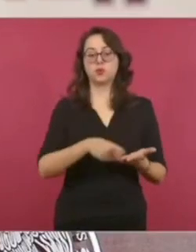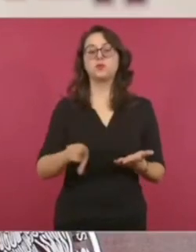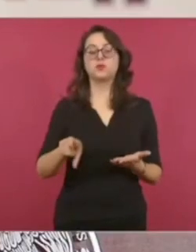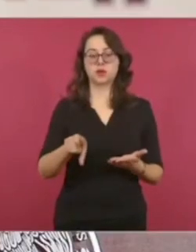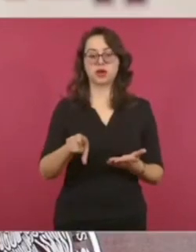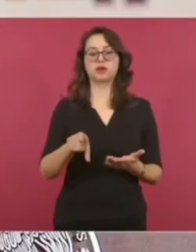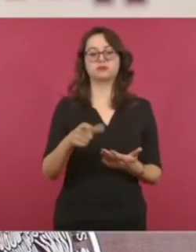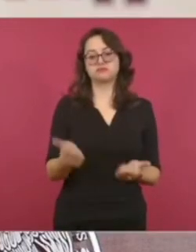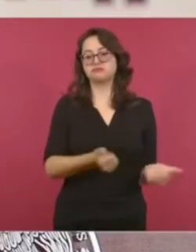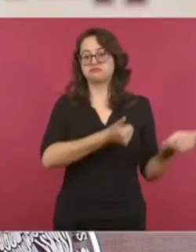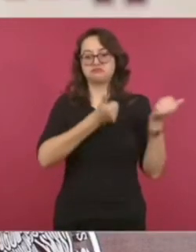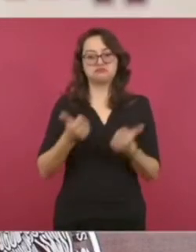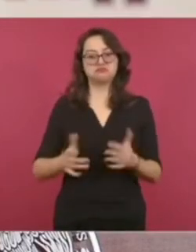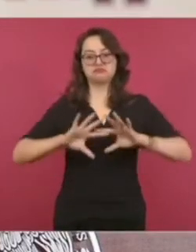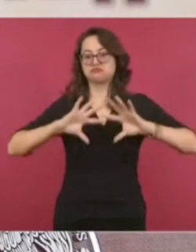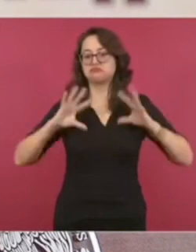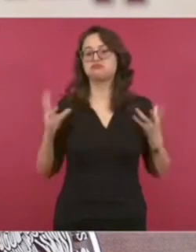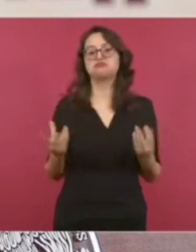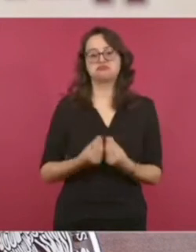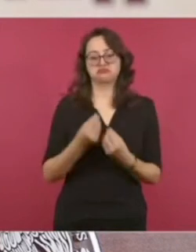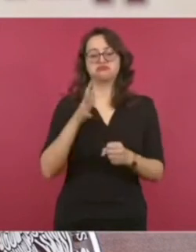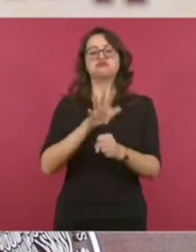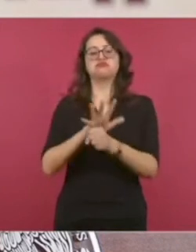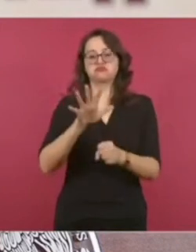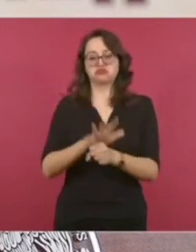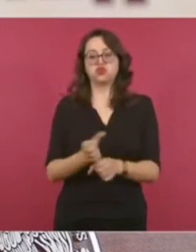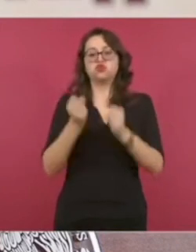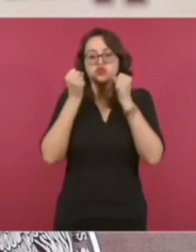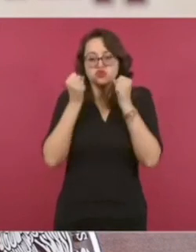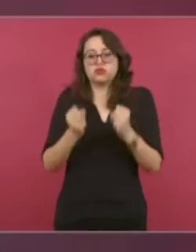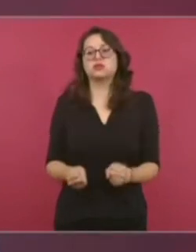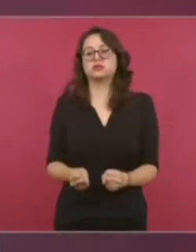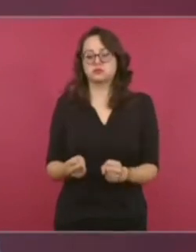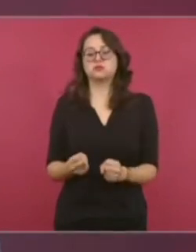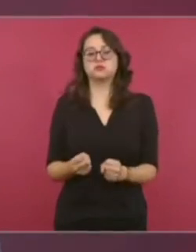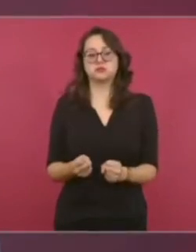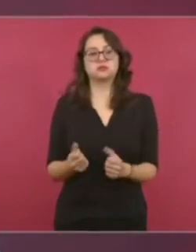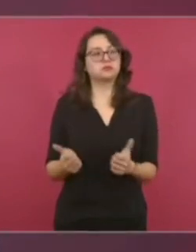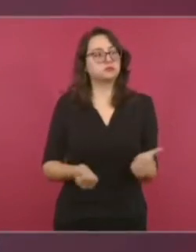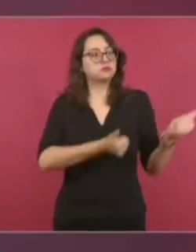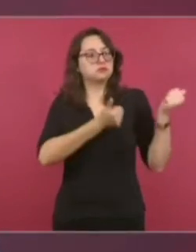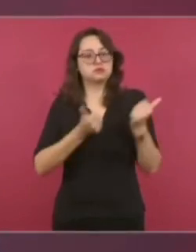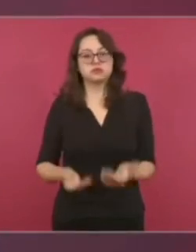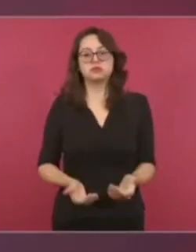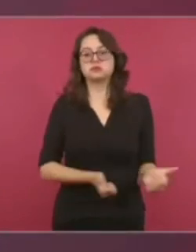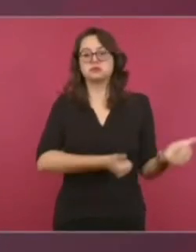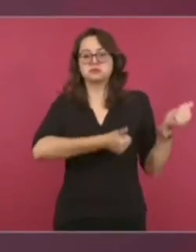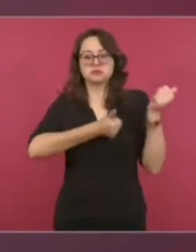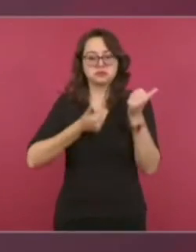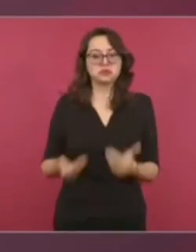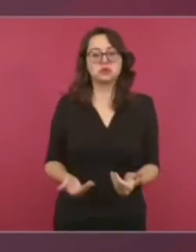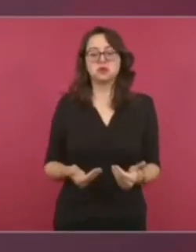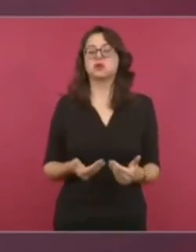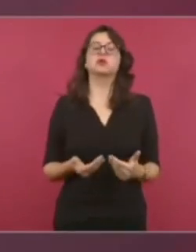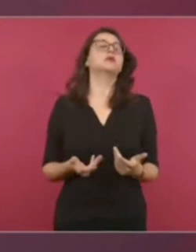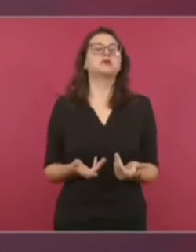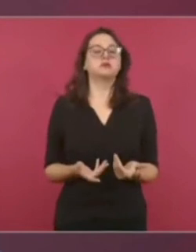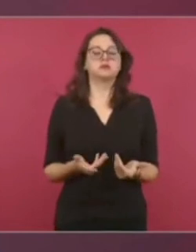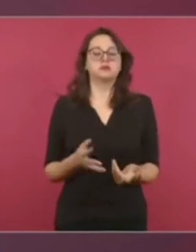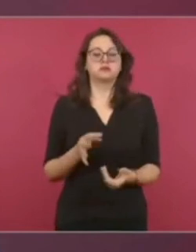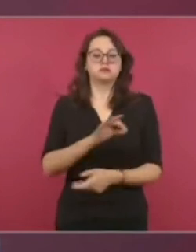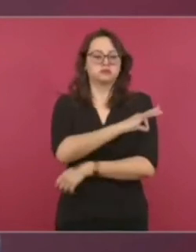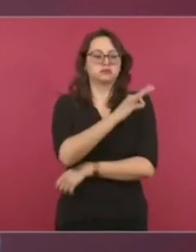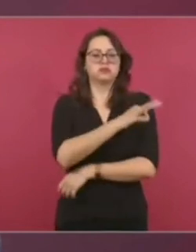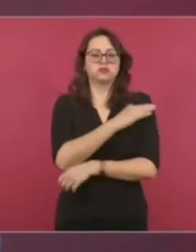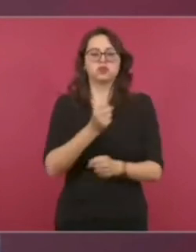cual podemos completar esta. Están aseguradas la llegada de ambas, tanto de la de Sputnik como las restantes